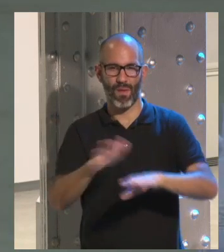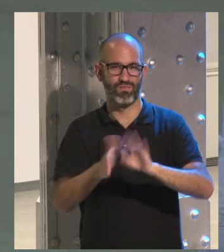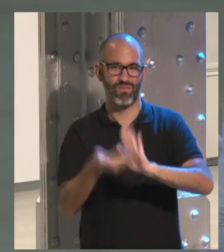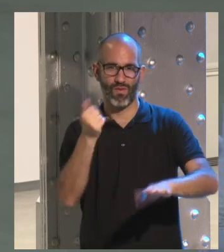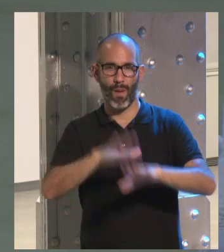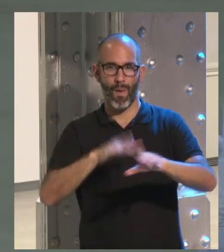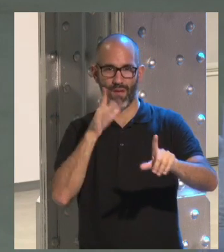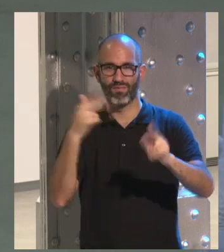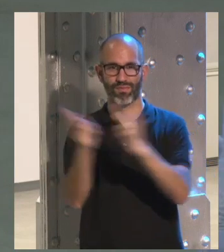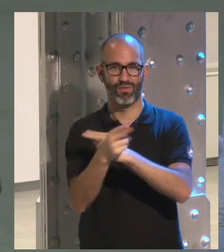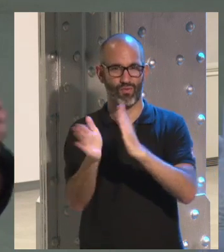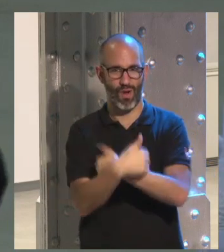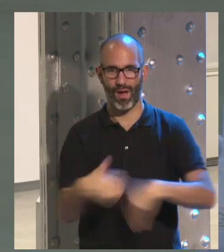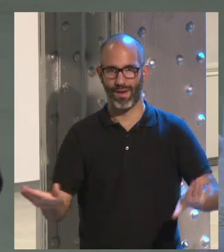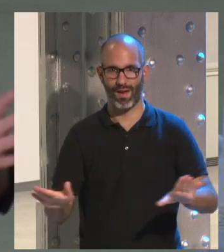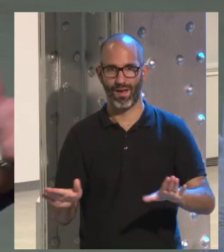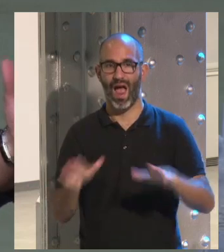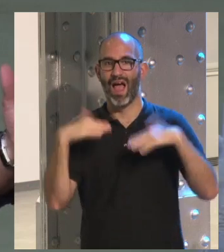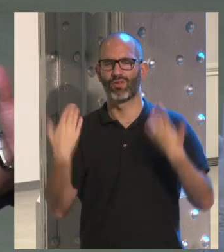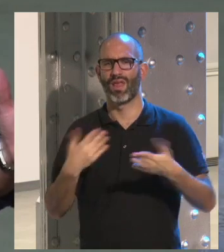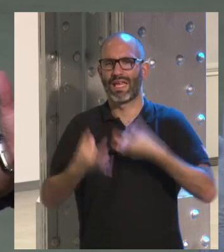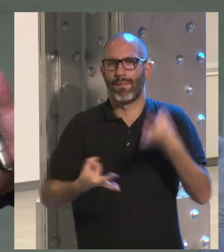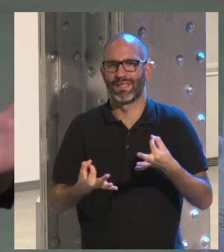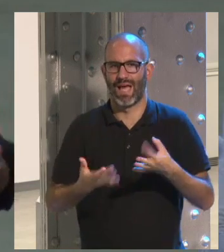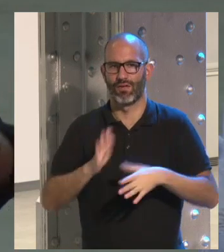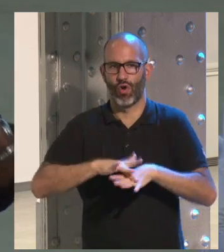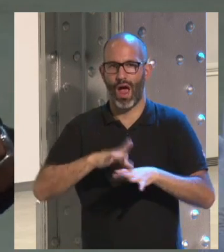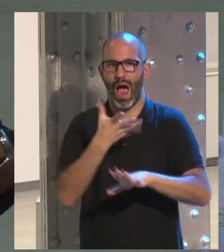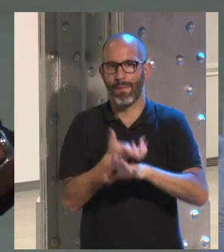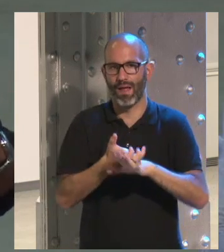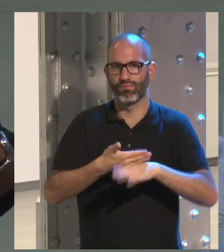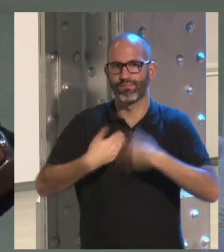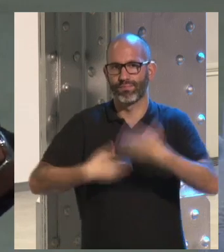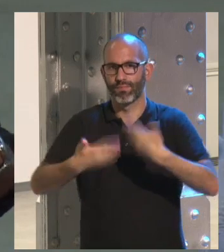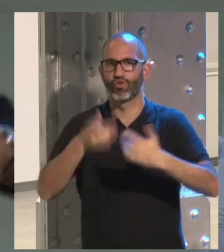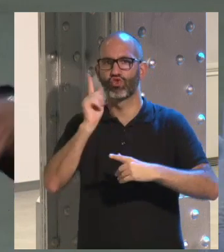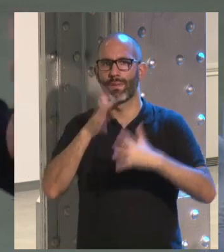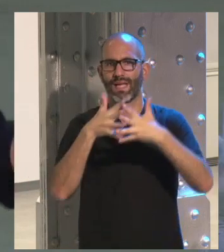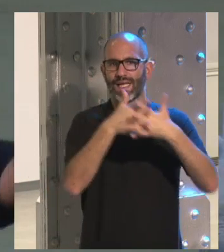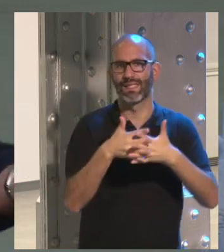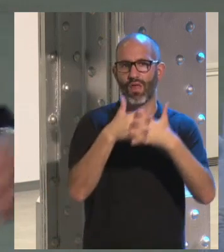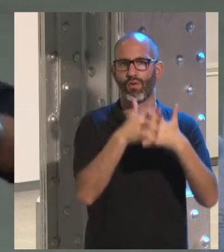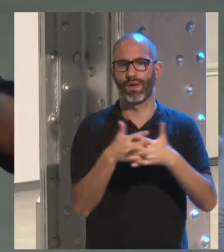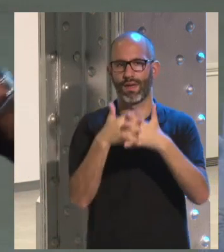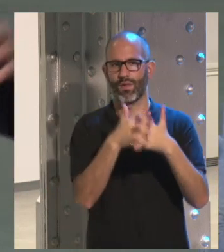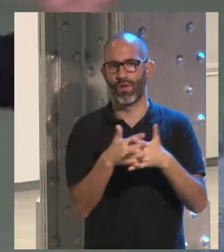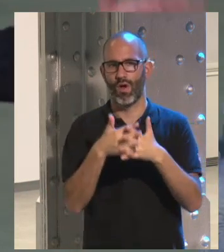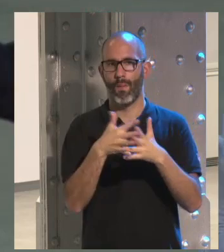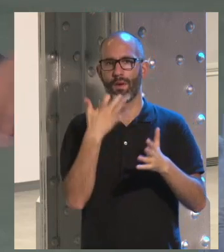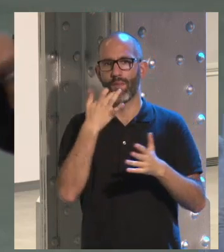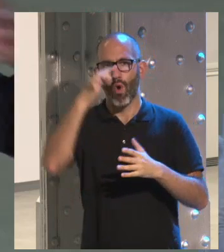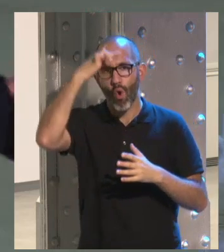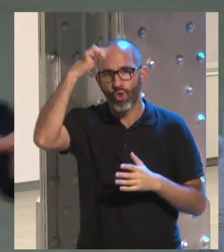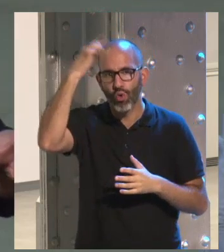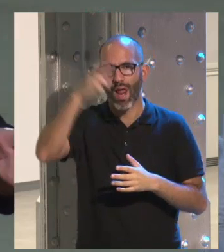censurar eso entonces ¿qué ha pasado? va creciendo la app está solo en Estados Unidos donde hay una cultura